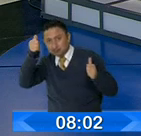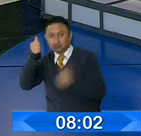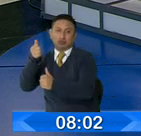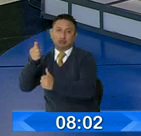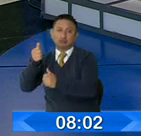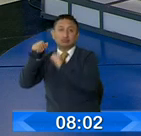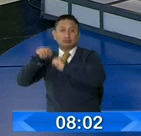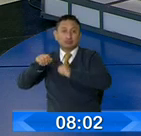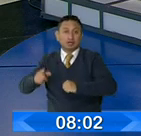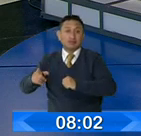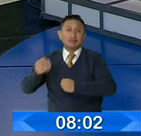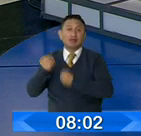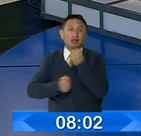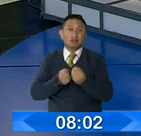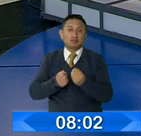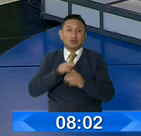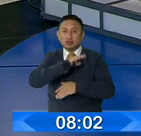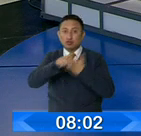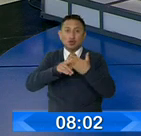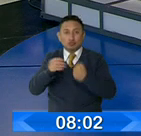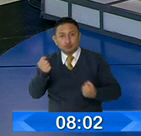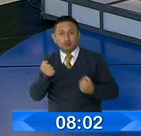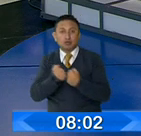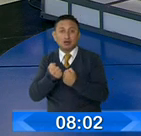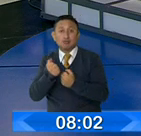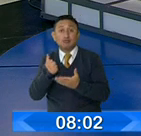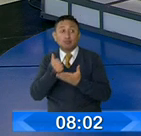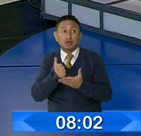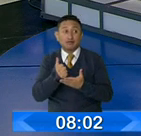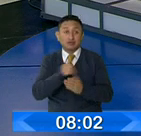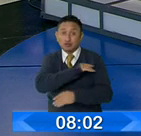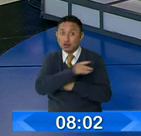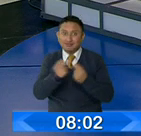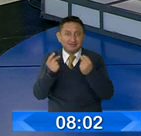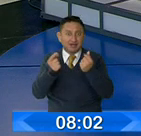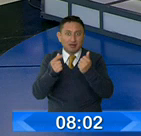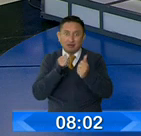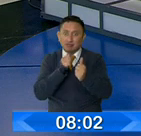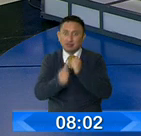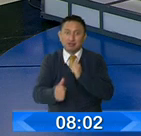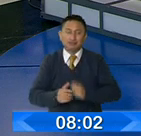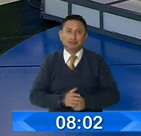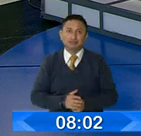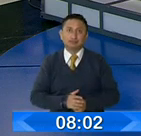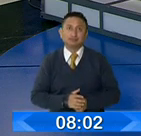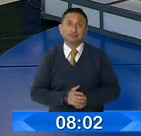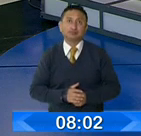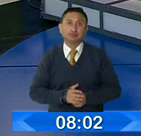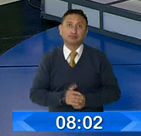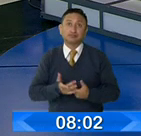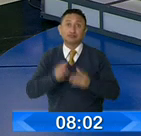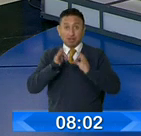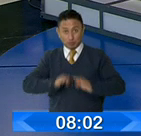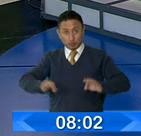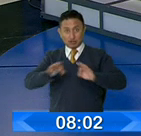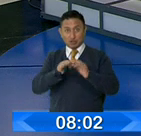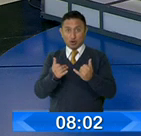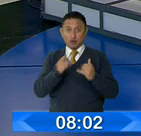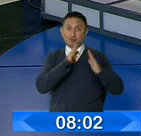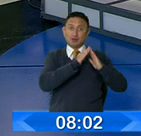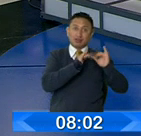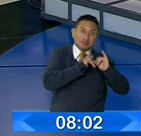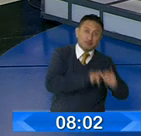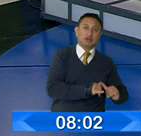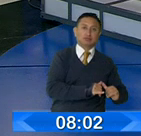lo que debemos hacer, colaborar todos en beneficio de que salgamos rápido de estas emergencias. Así es, lo más importante quedarse